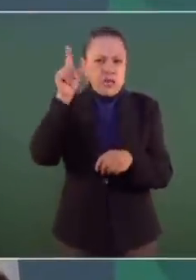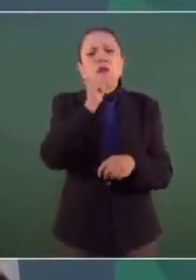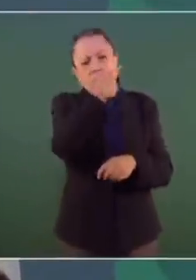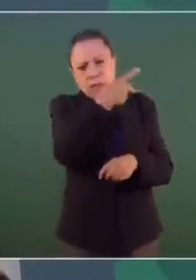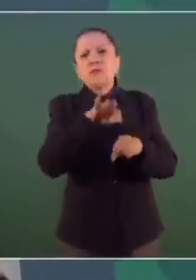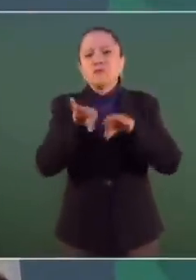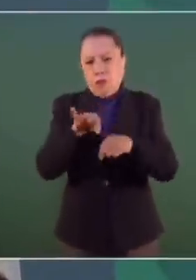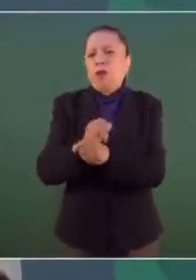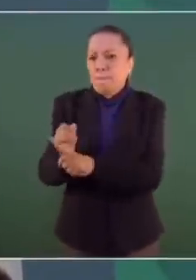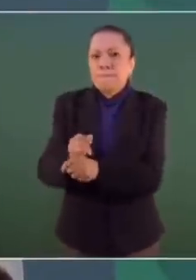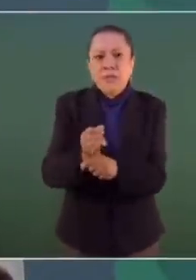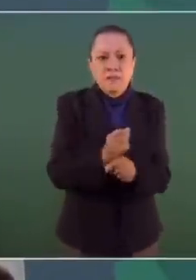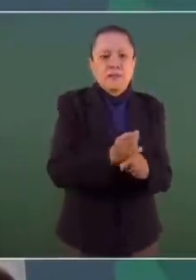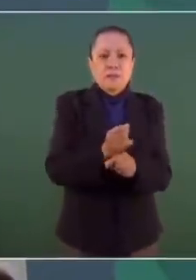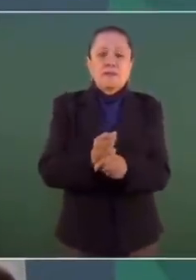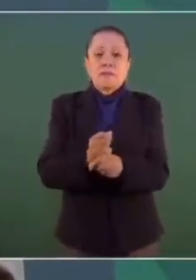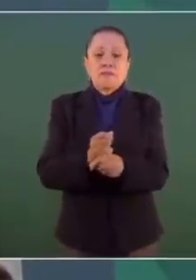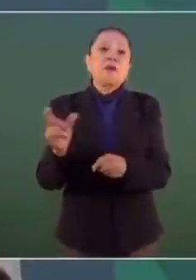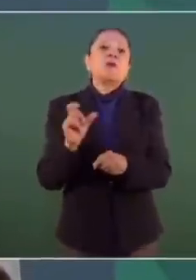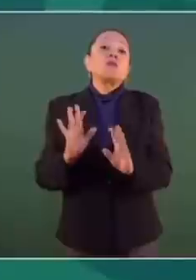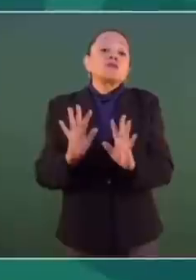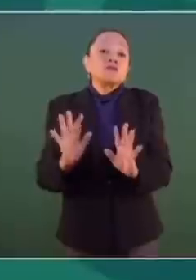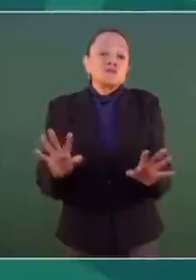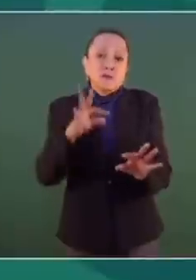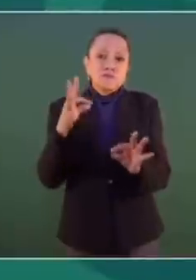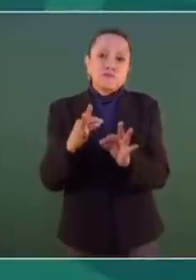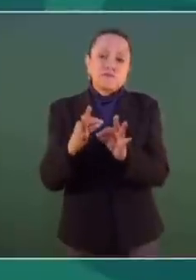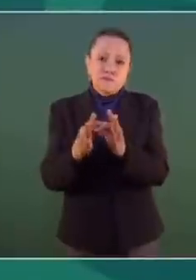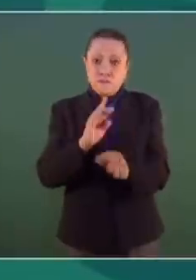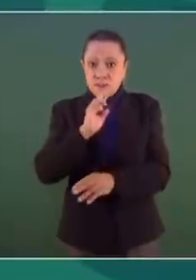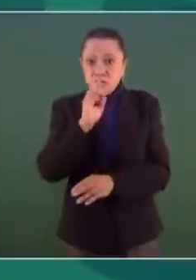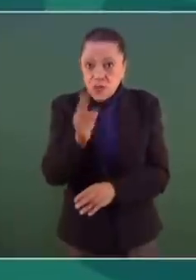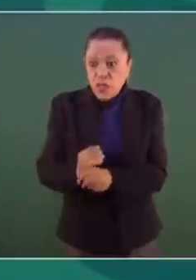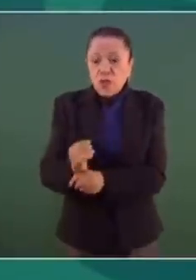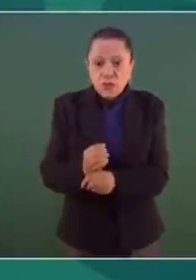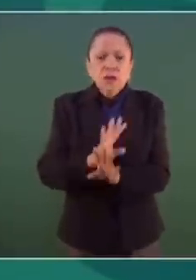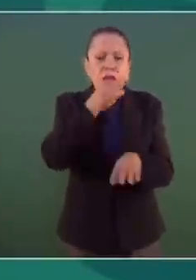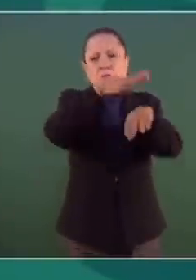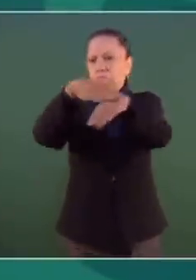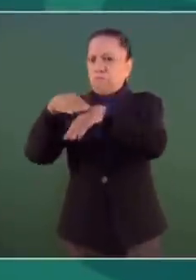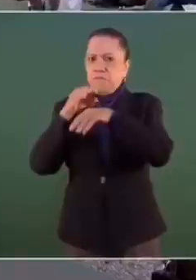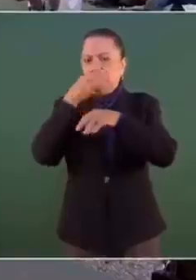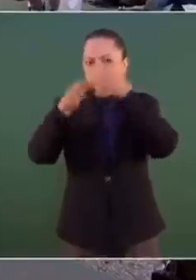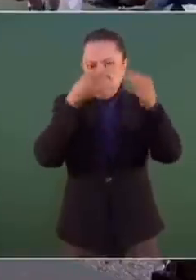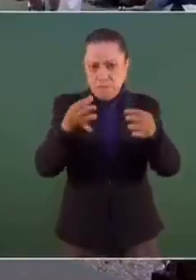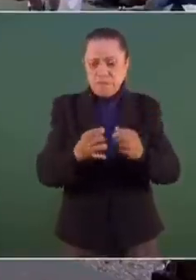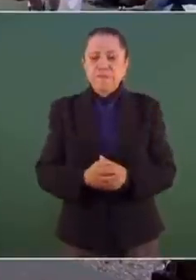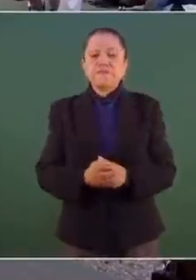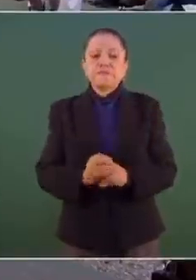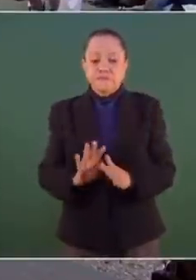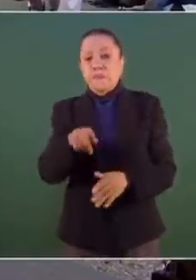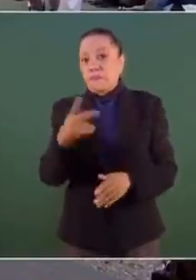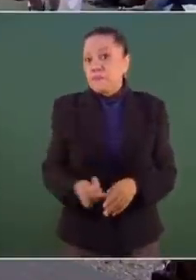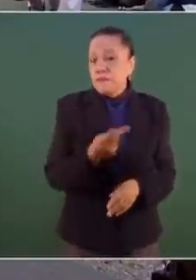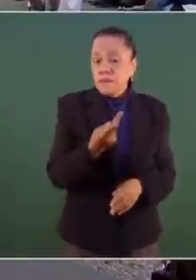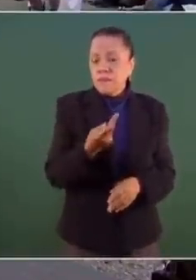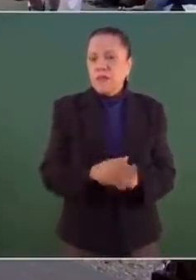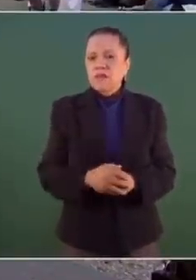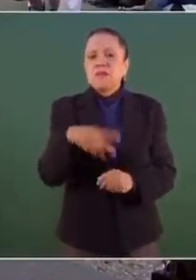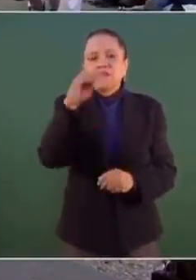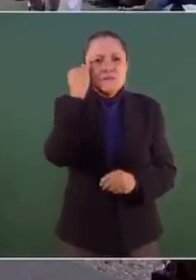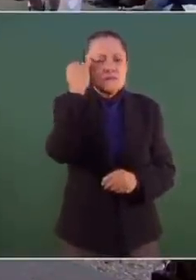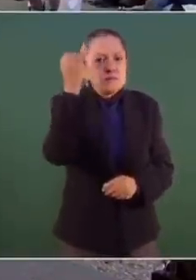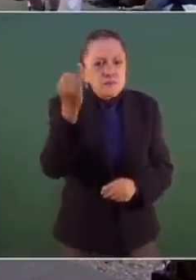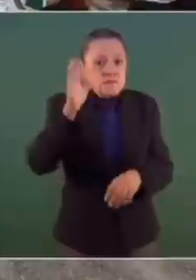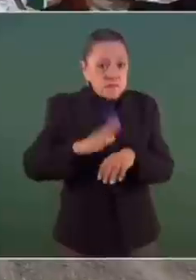también su trabajo de investigación y una vez que se tenga el resultado de la investigación, se va a dar a conocer. ¿Se plantearía el enviar una